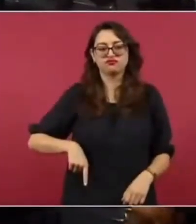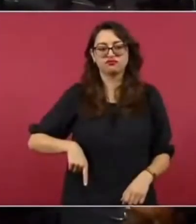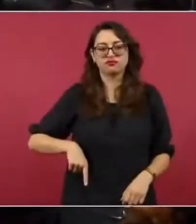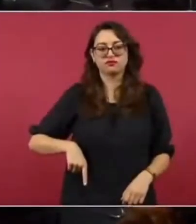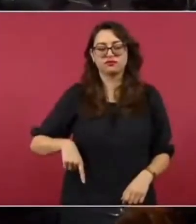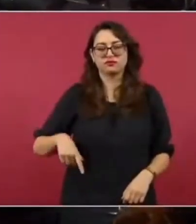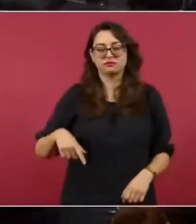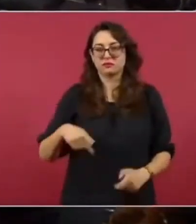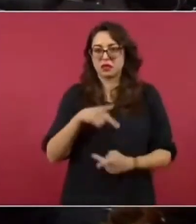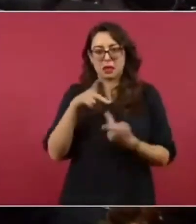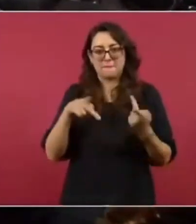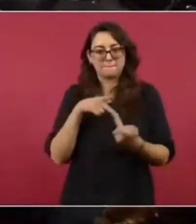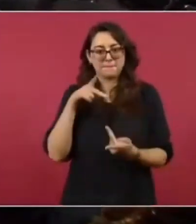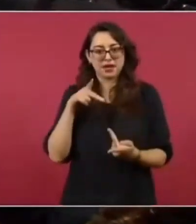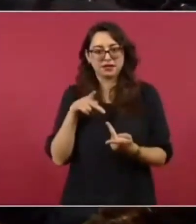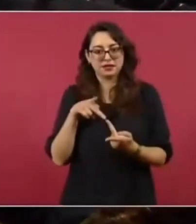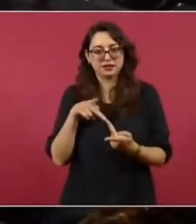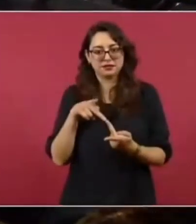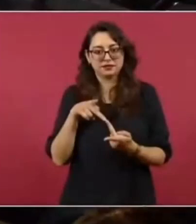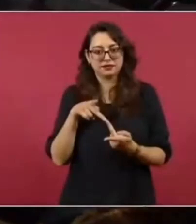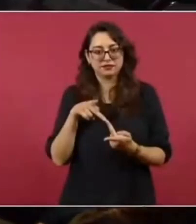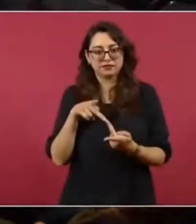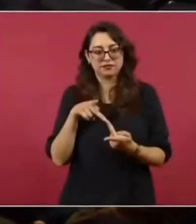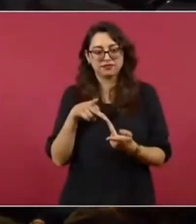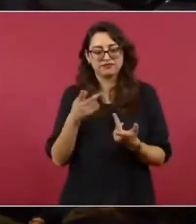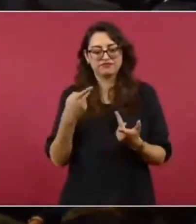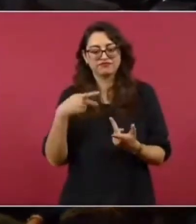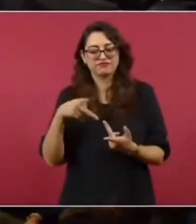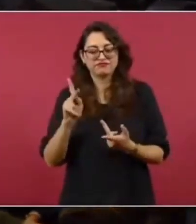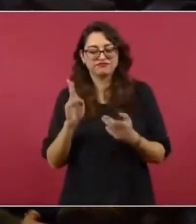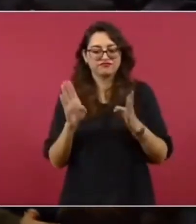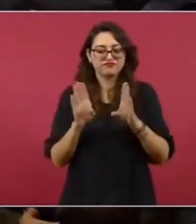ese sistema de simulación